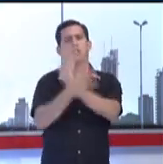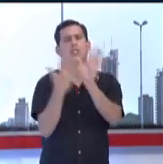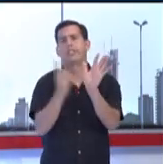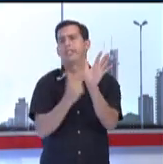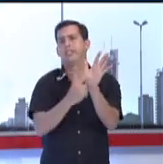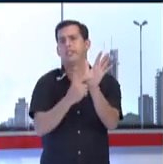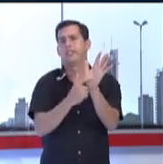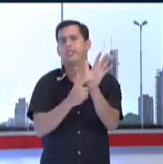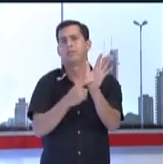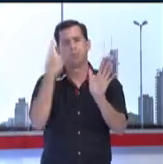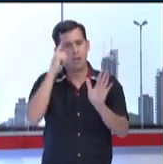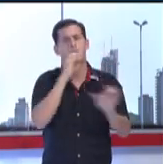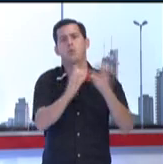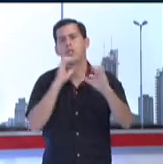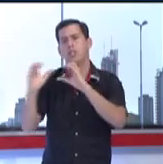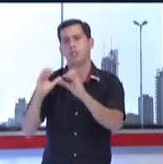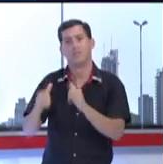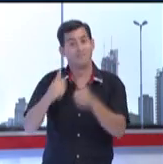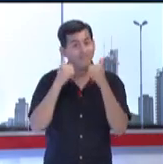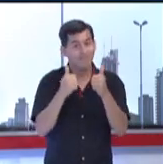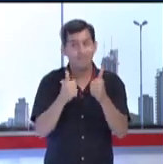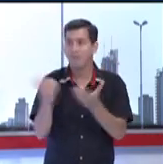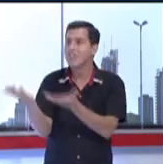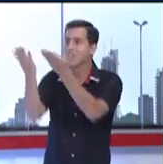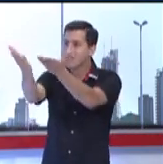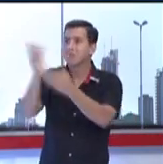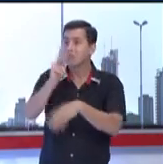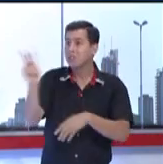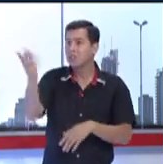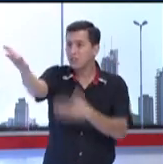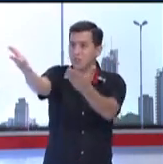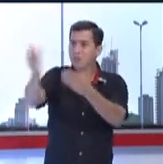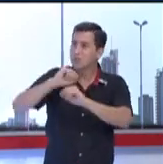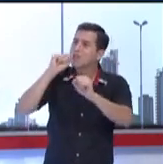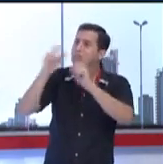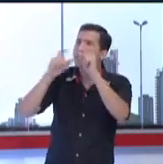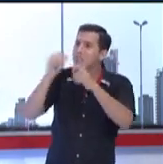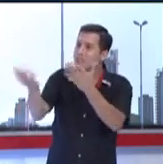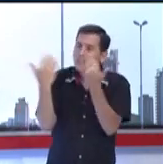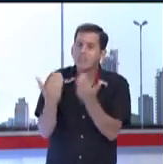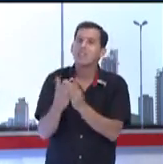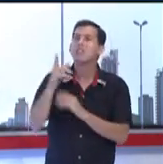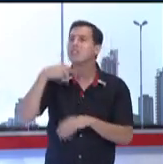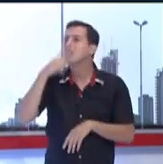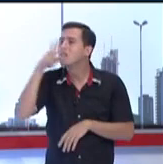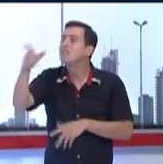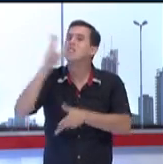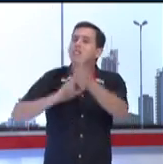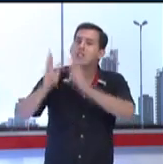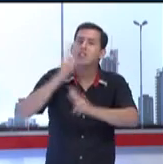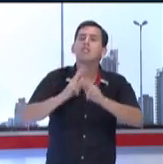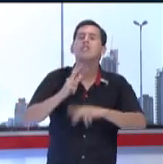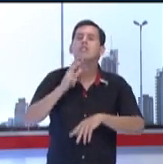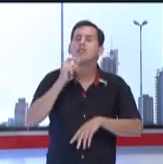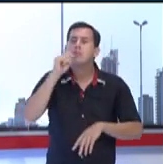señas para poder comunicarnos. Entonces, bueno, profes, yo les doy la palabra a ustedes, quiero que comenten un